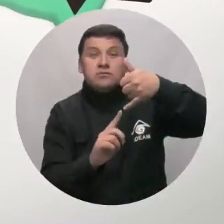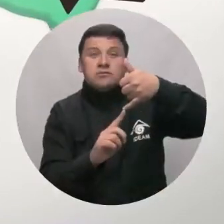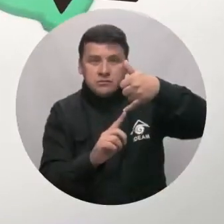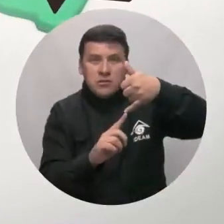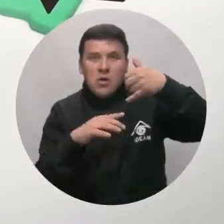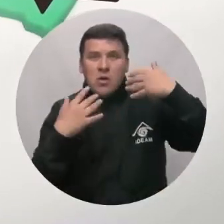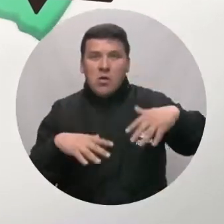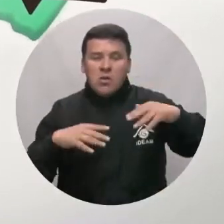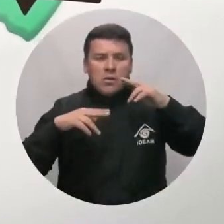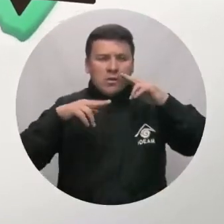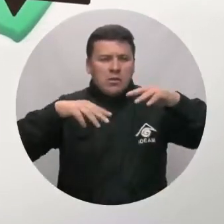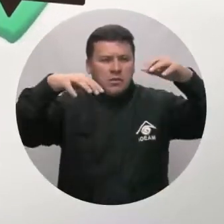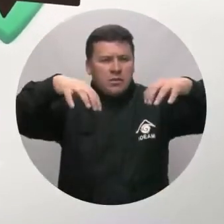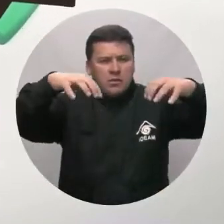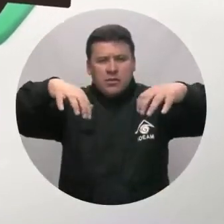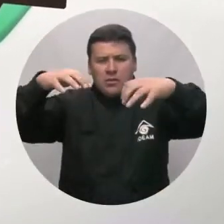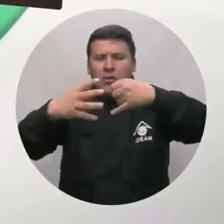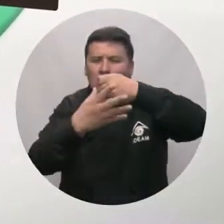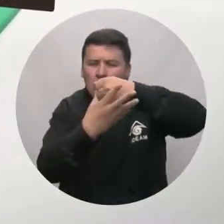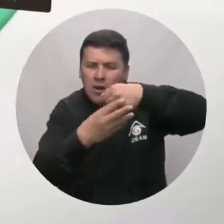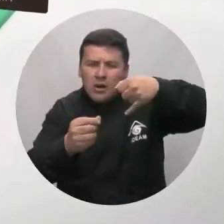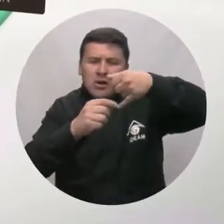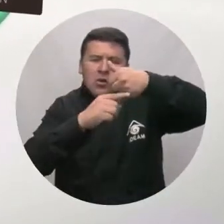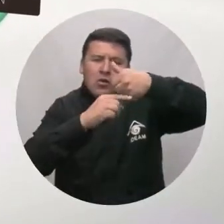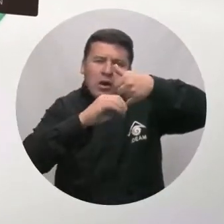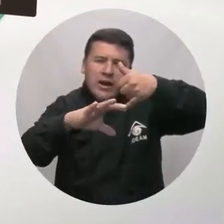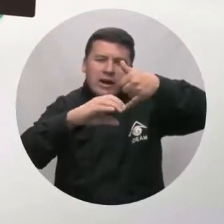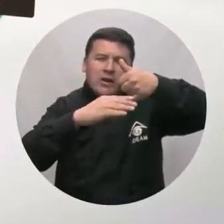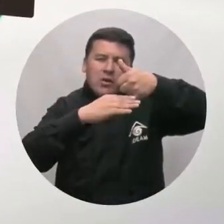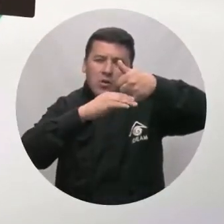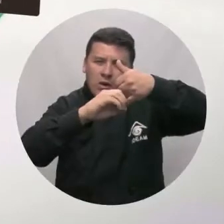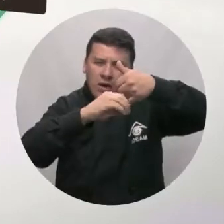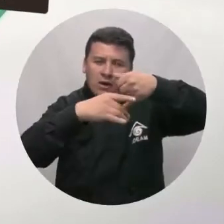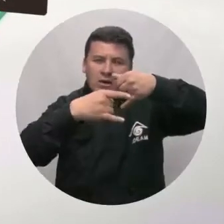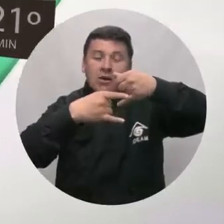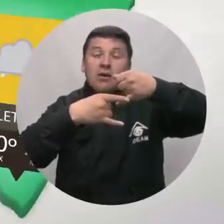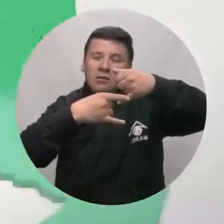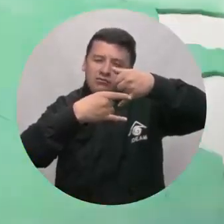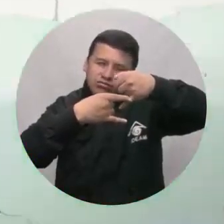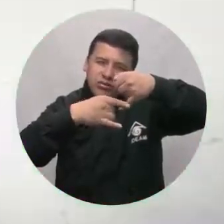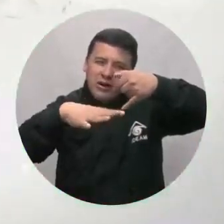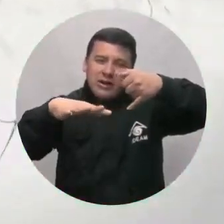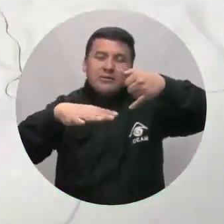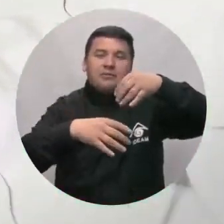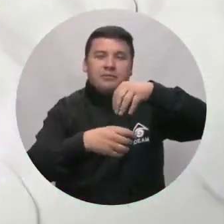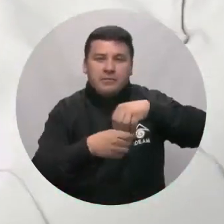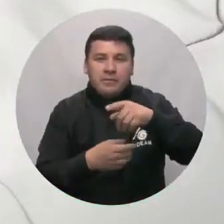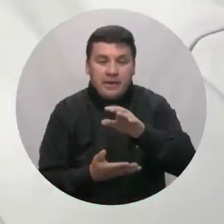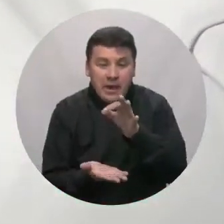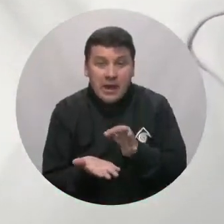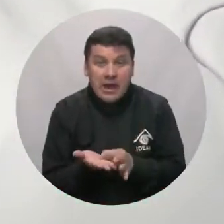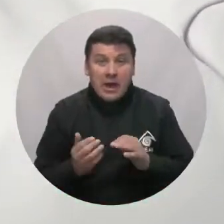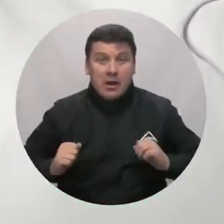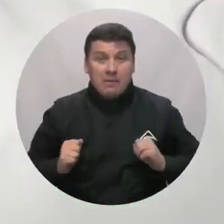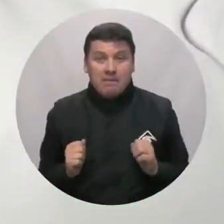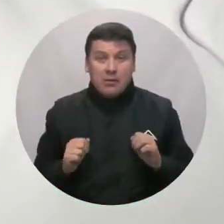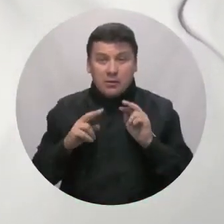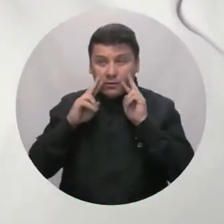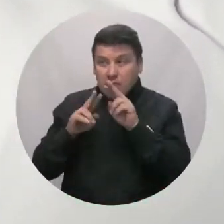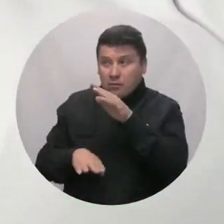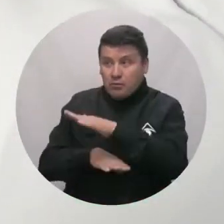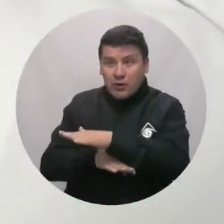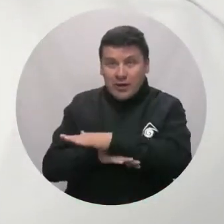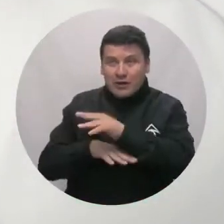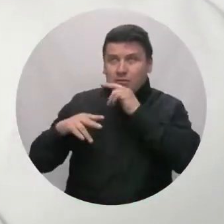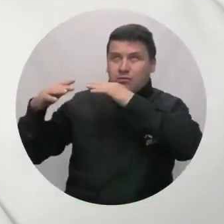país, las condiciones no varían mucho con lluvias en Guaynía, Guaviare y sectores del norte de Baupés. Para la capital se prevé una tarde